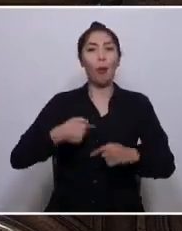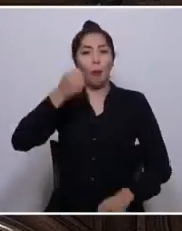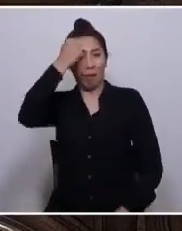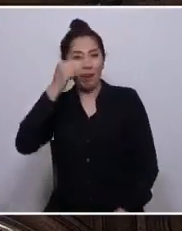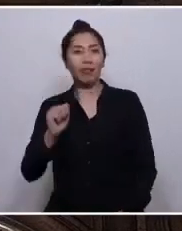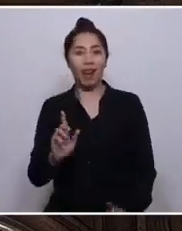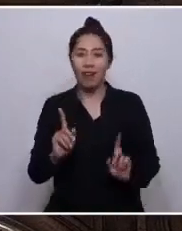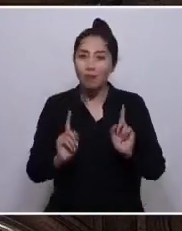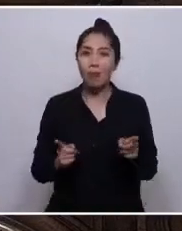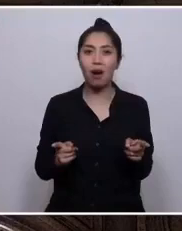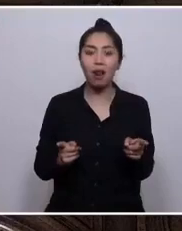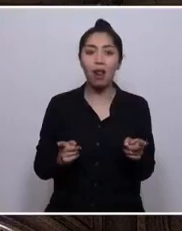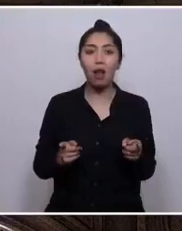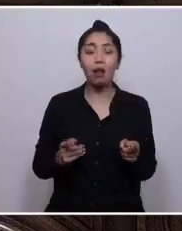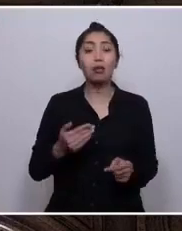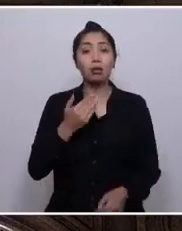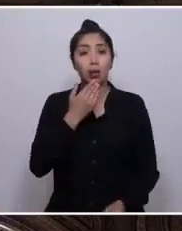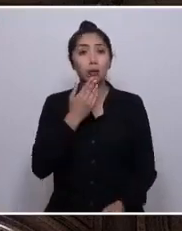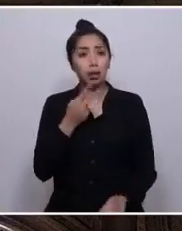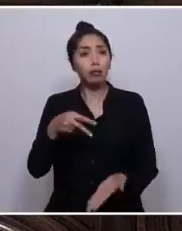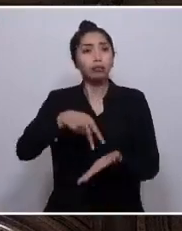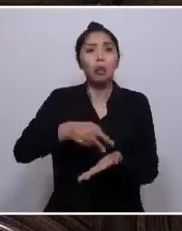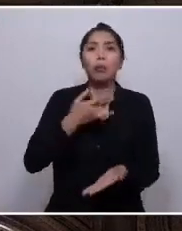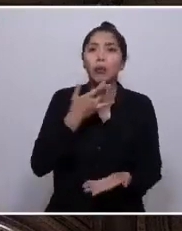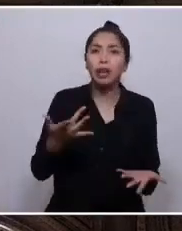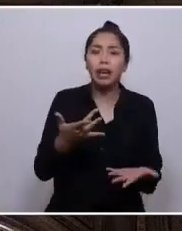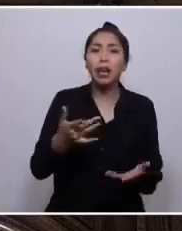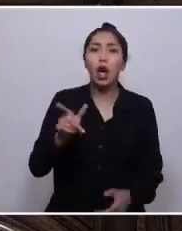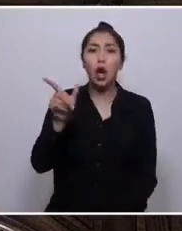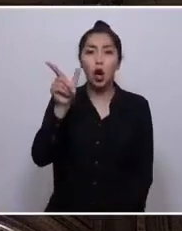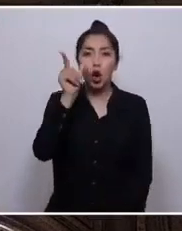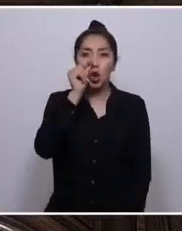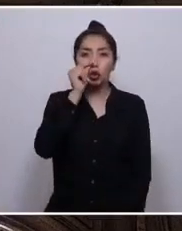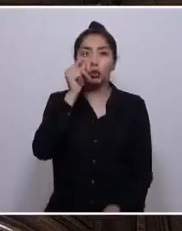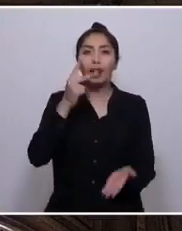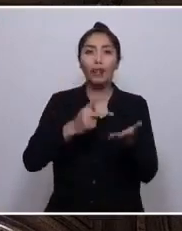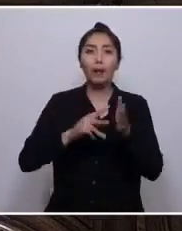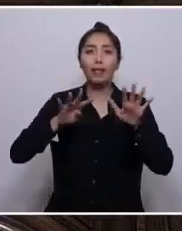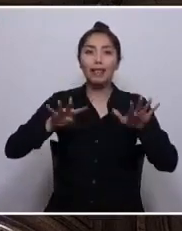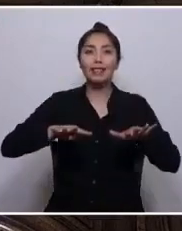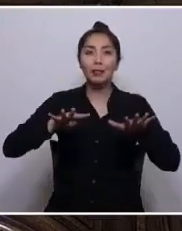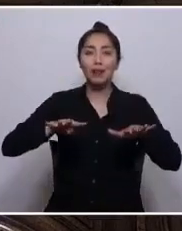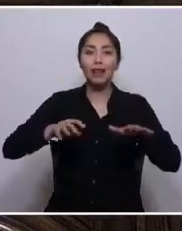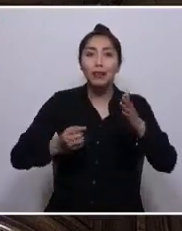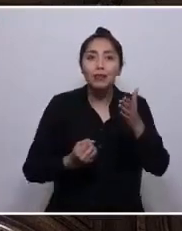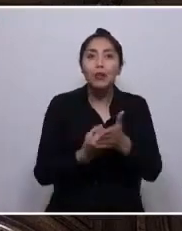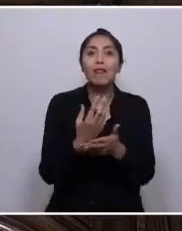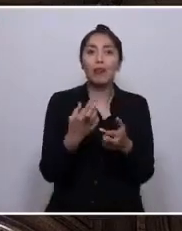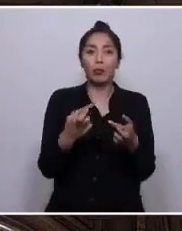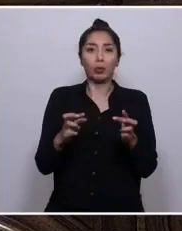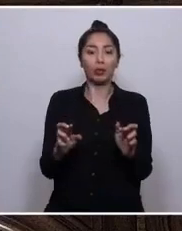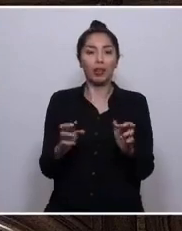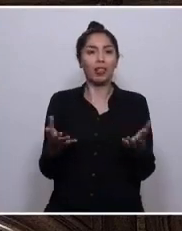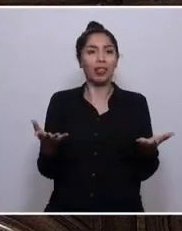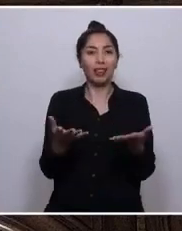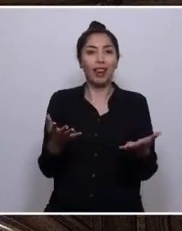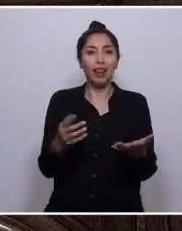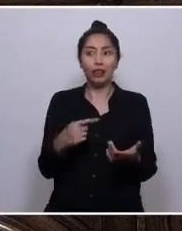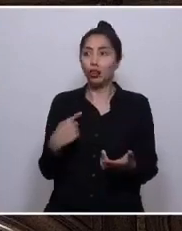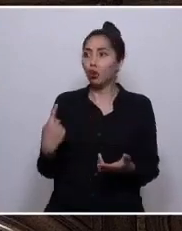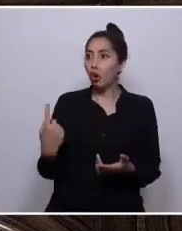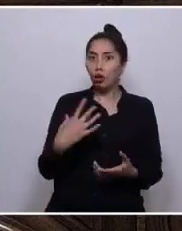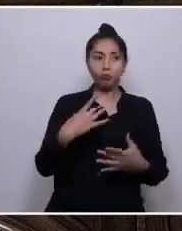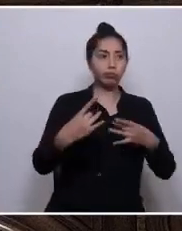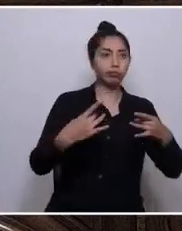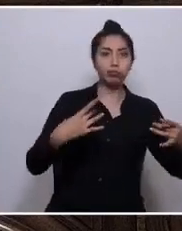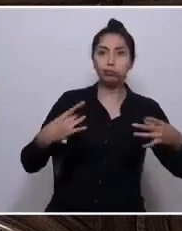Pero también estoy aquí porque octubre 19 nos dio una nueva oportunidad, una que nos convocó a todas y a todos para